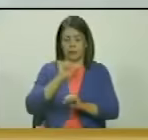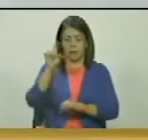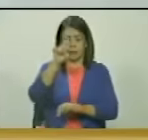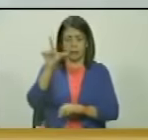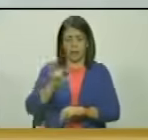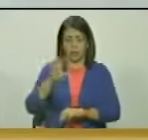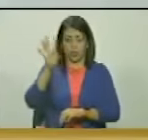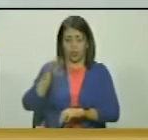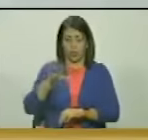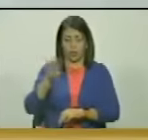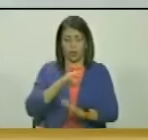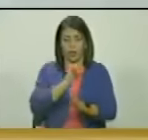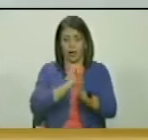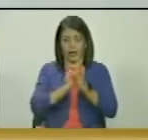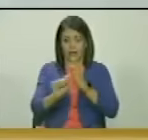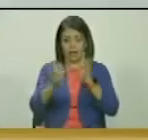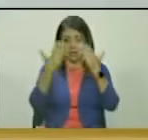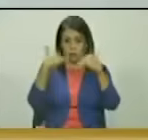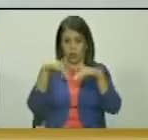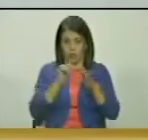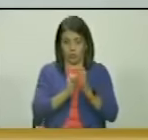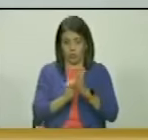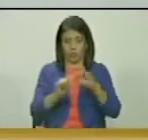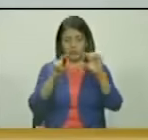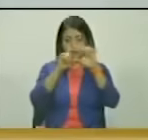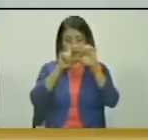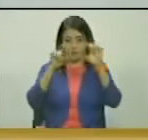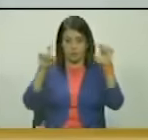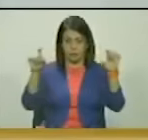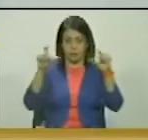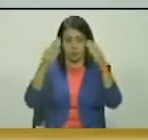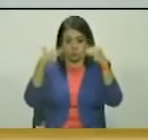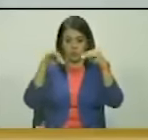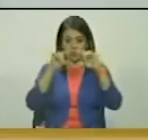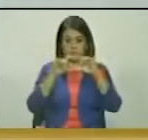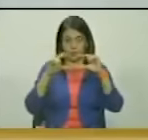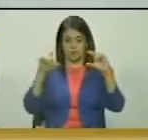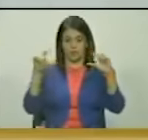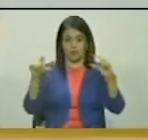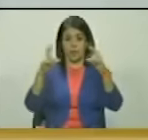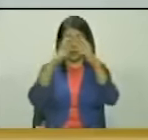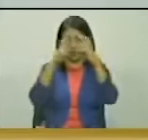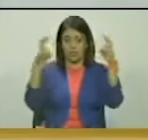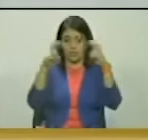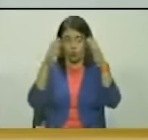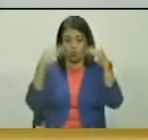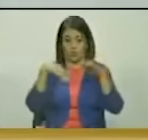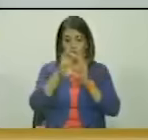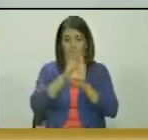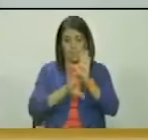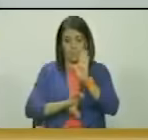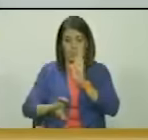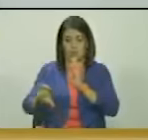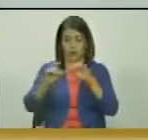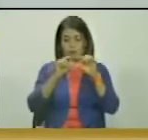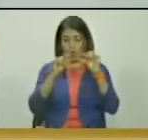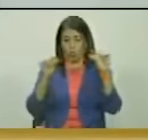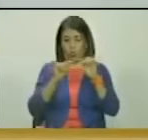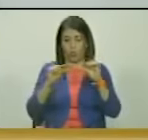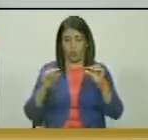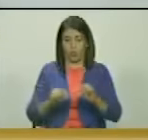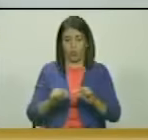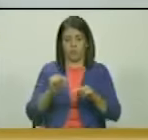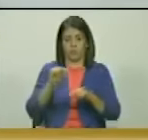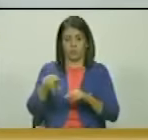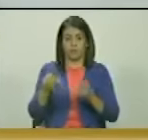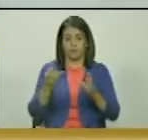guayana esequiva artículo por artículo así como las denominaciones de los títulos los capítulos los epígrafes y